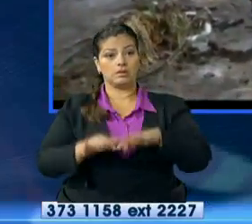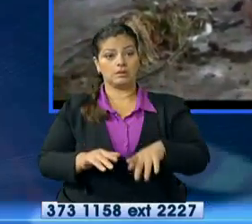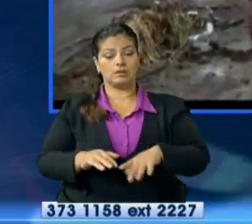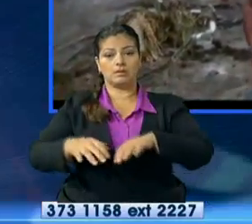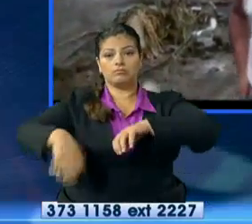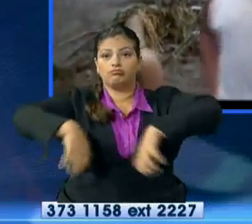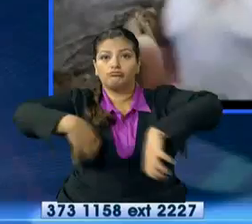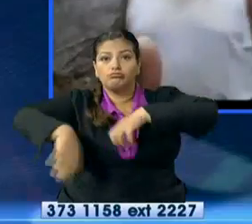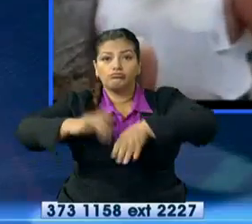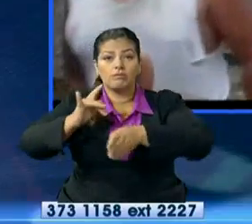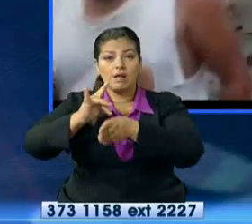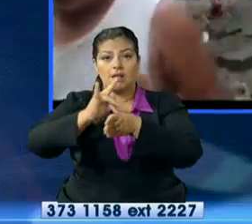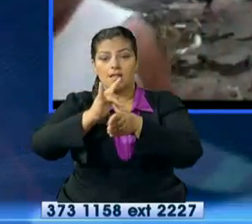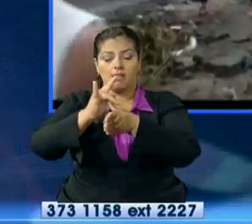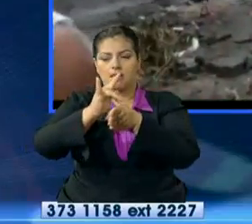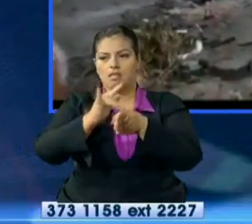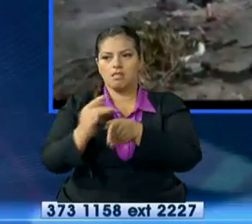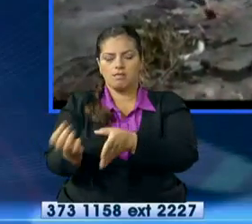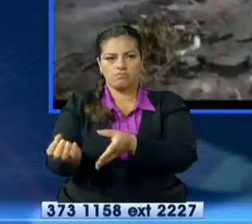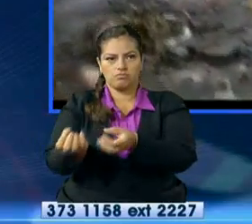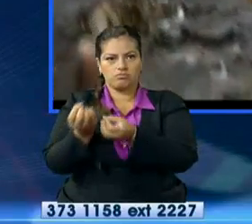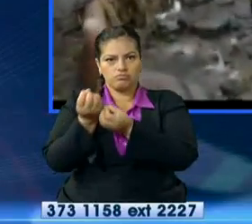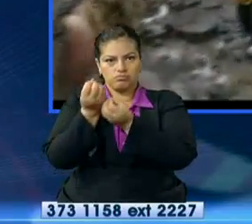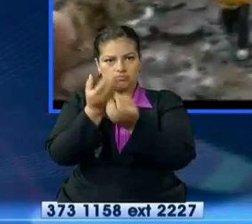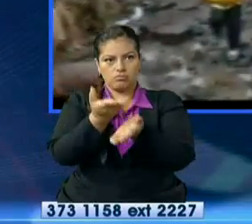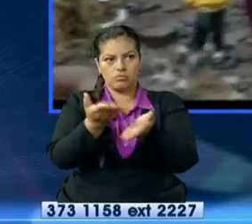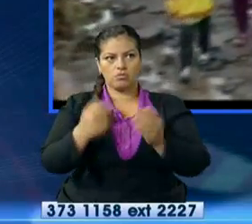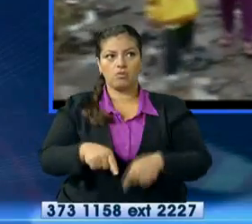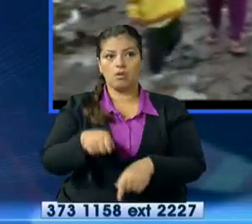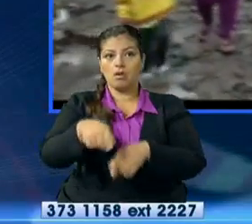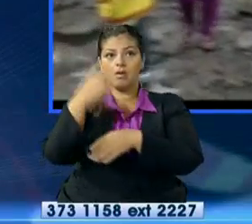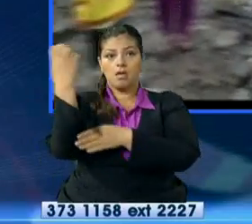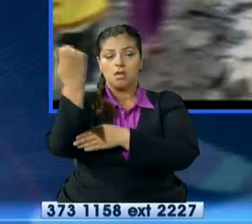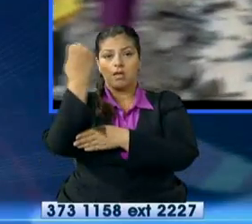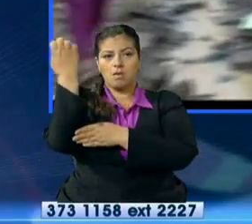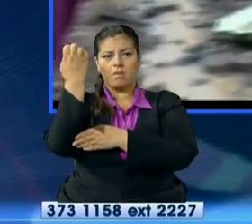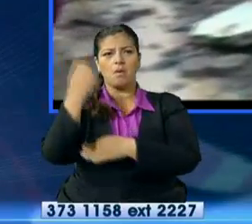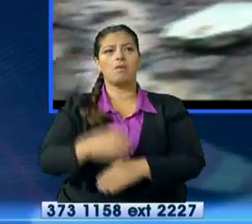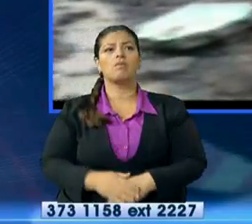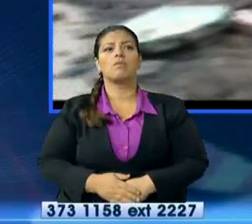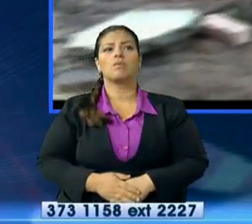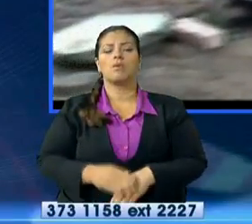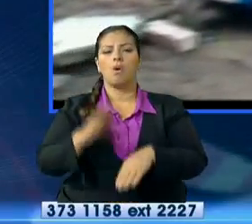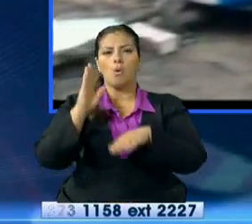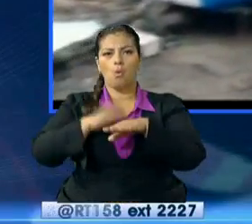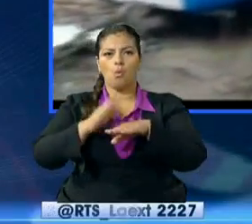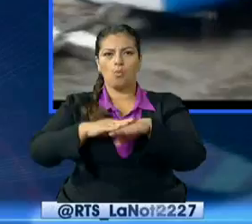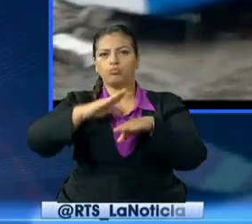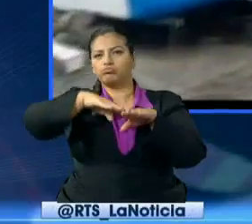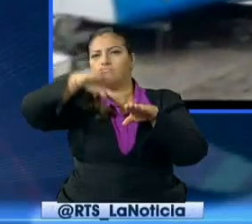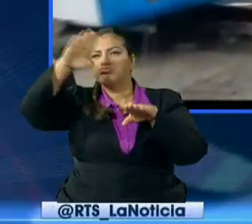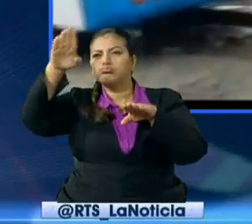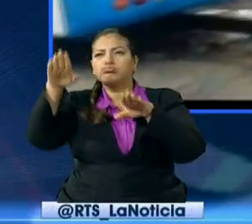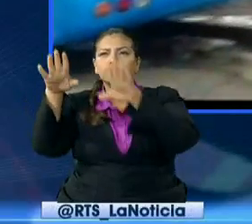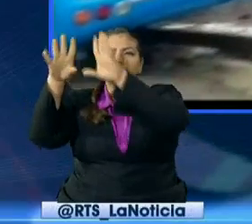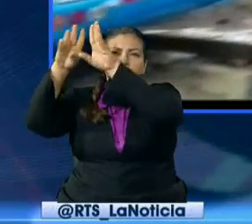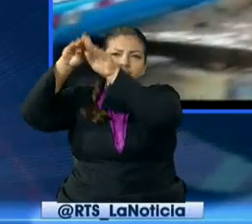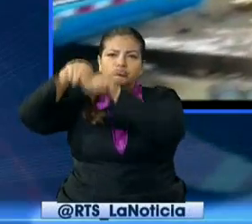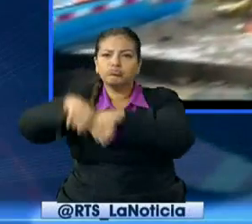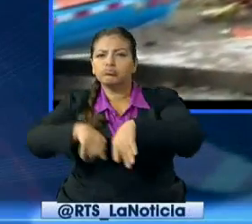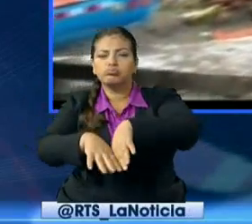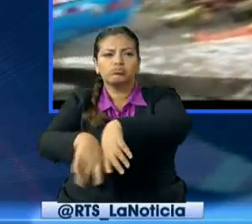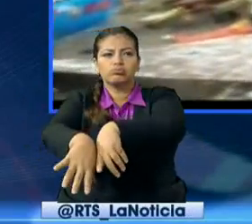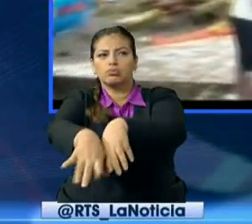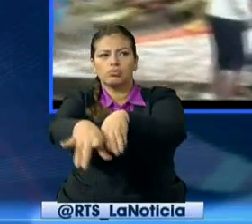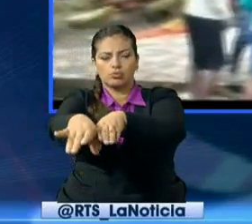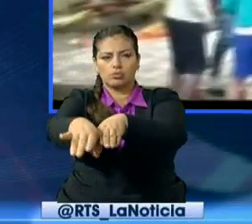presentando al momento una emergencia en ese sector, deslizamientos y cierre de vías, lo mismo que inundaciones en